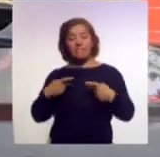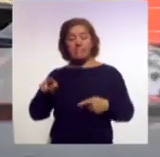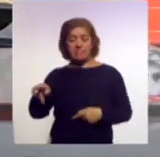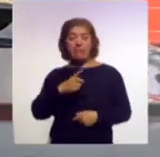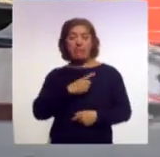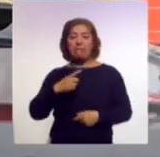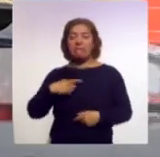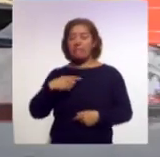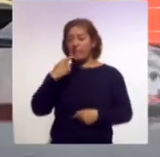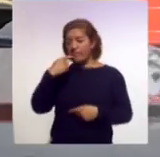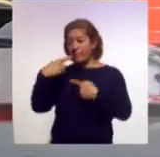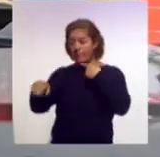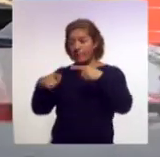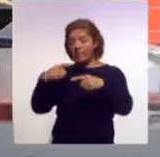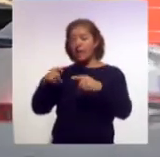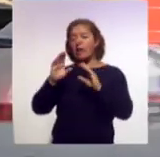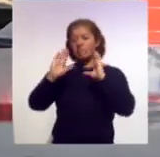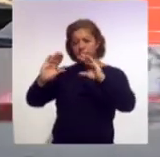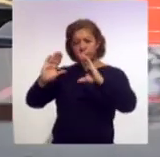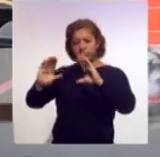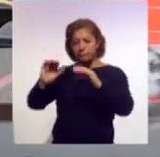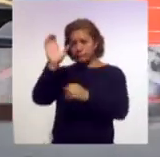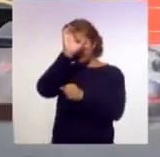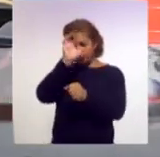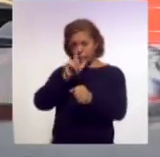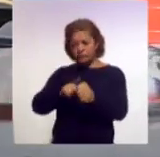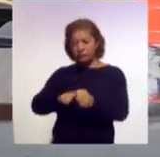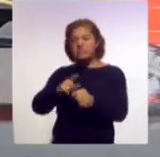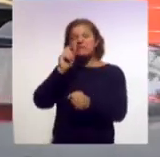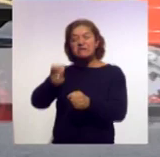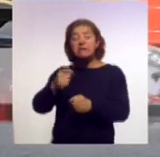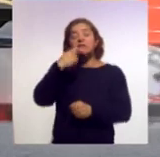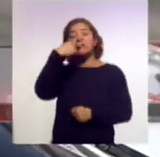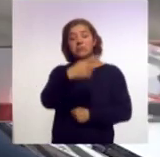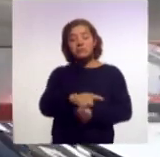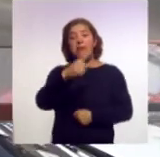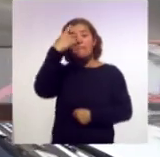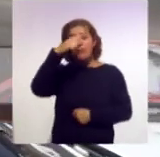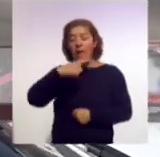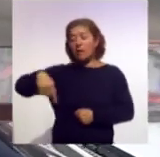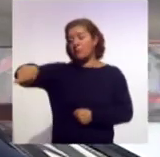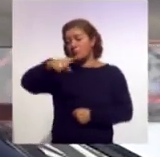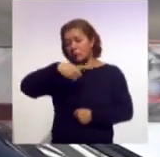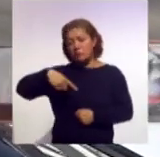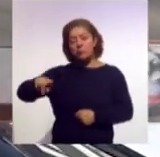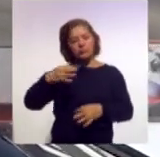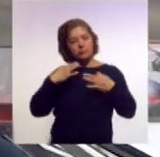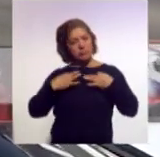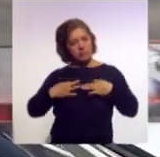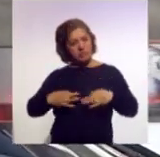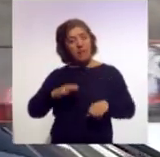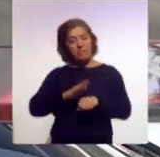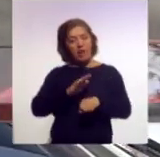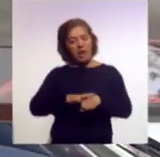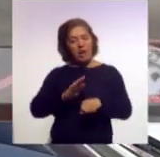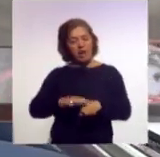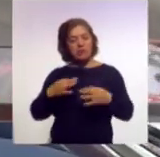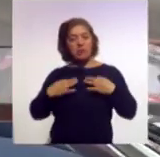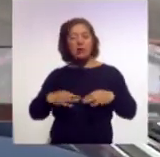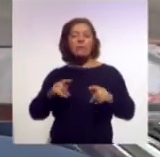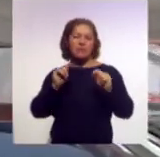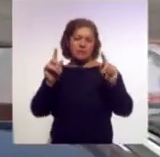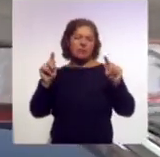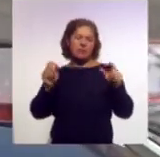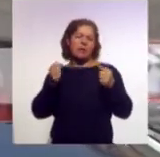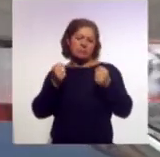de fomentar esta cultura precisamente de la denuncia para mantener las estadísticas como una de las entidades más